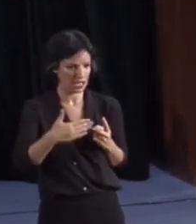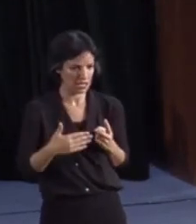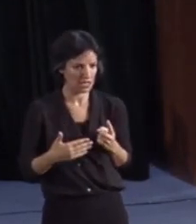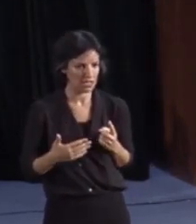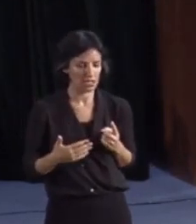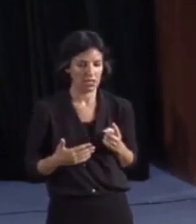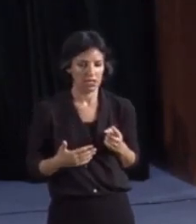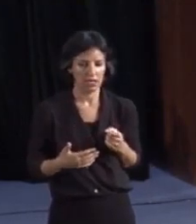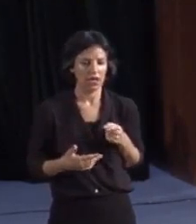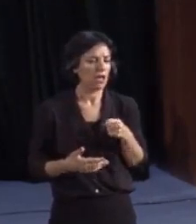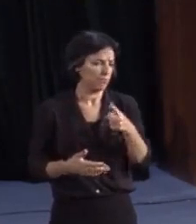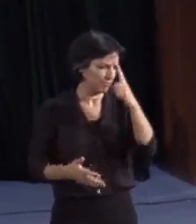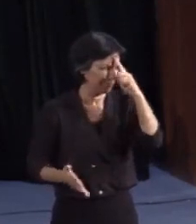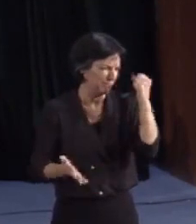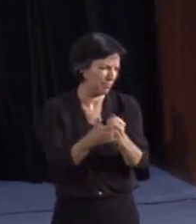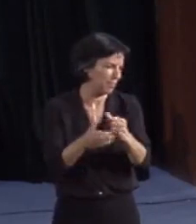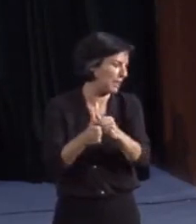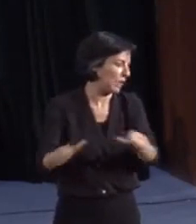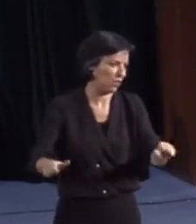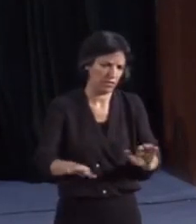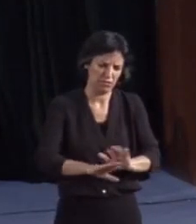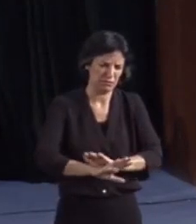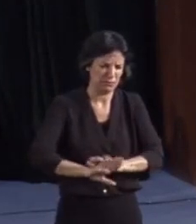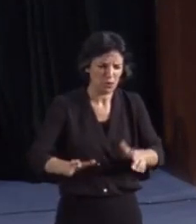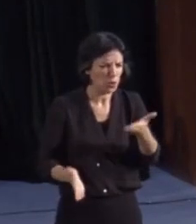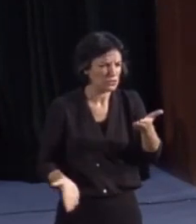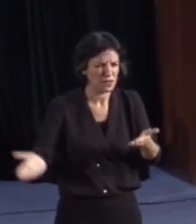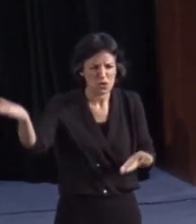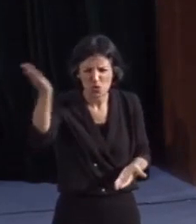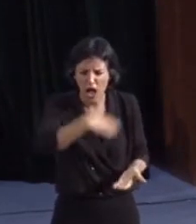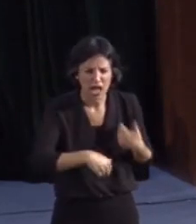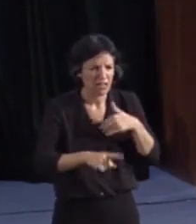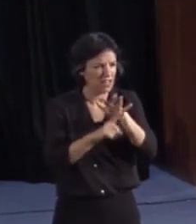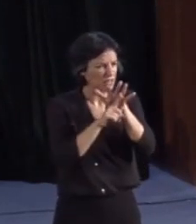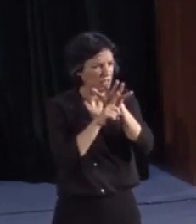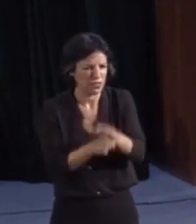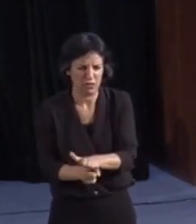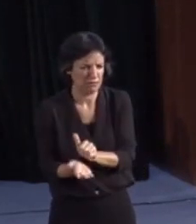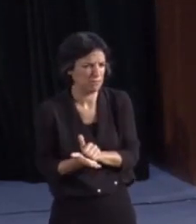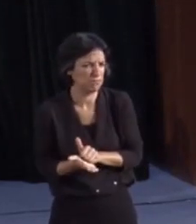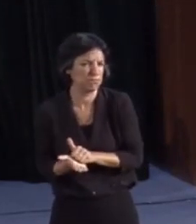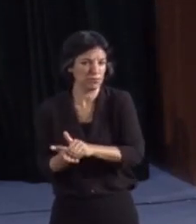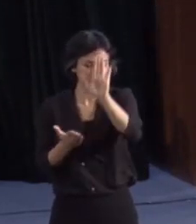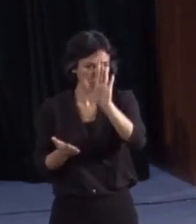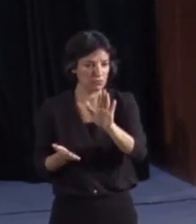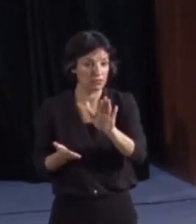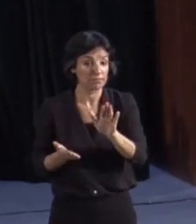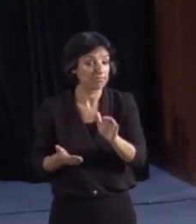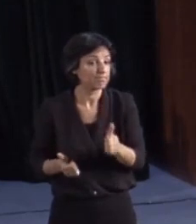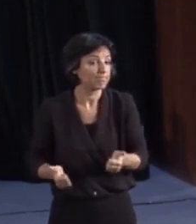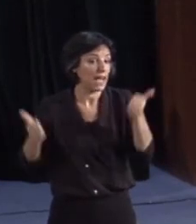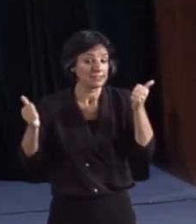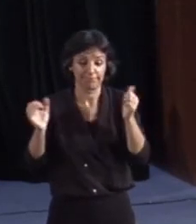prejuicios inaceptables, injusticias, menoscabos y exclusión a los que se ven abocados en